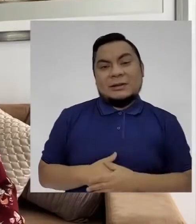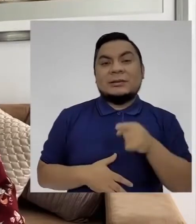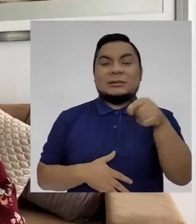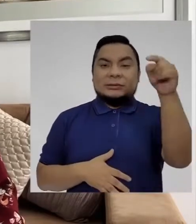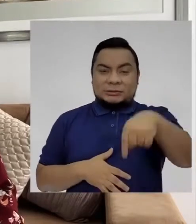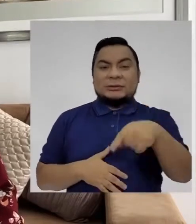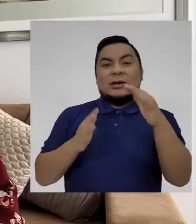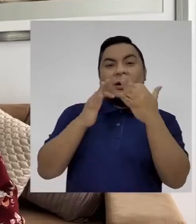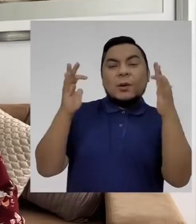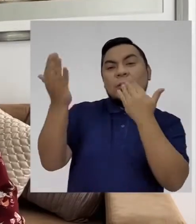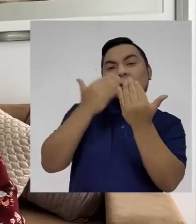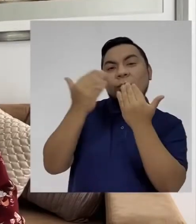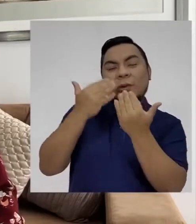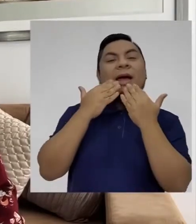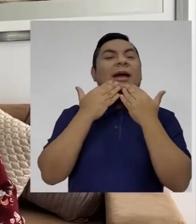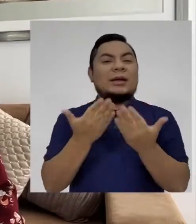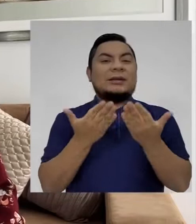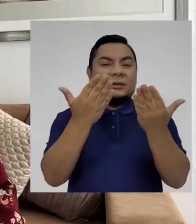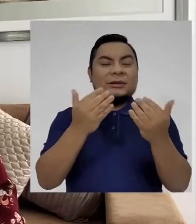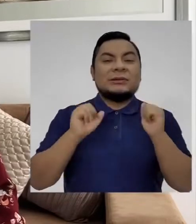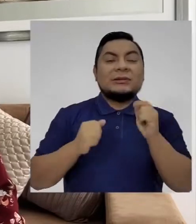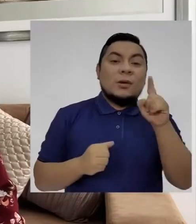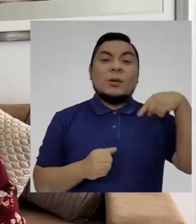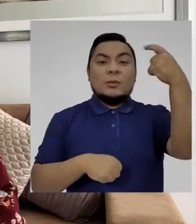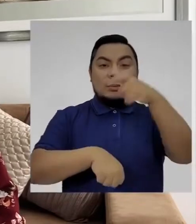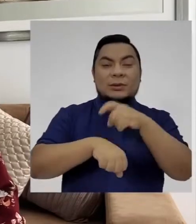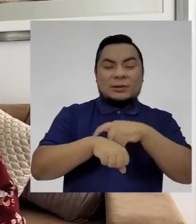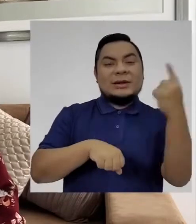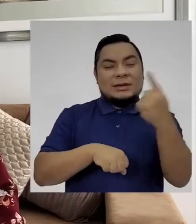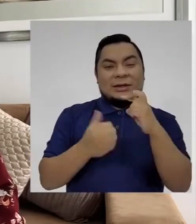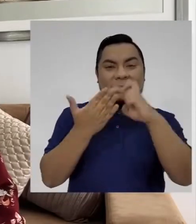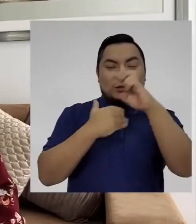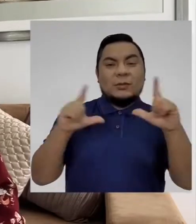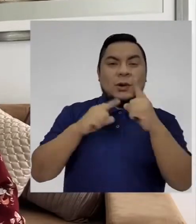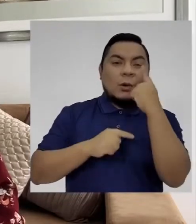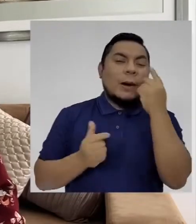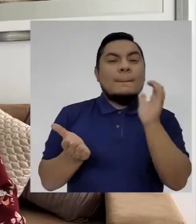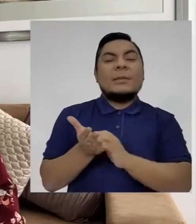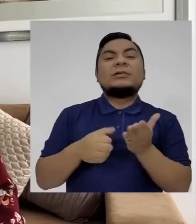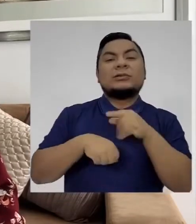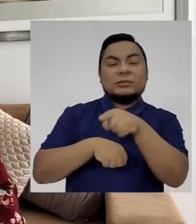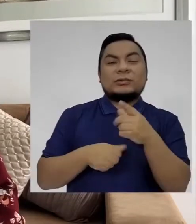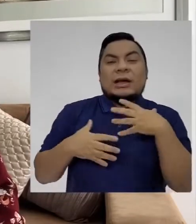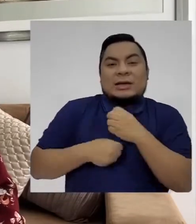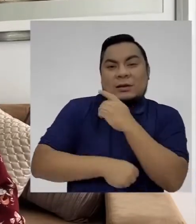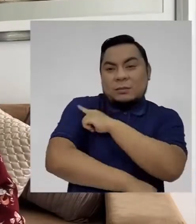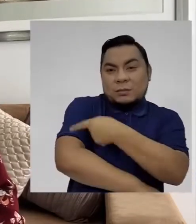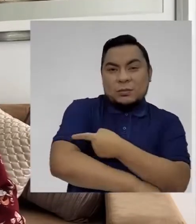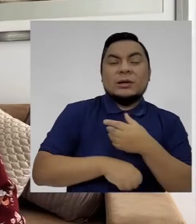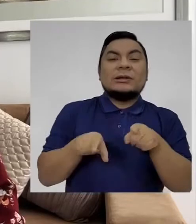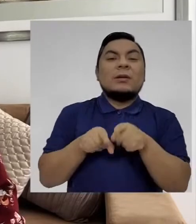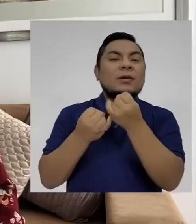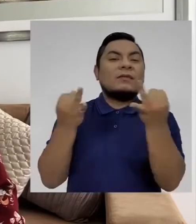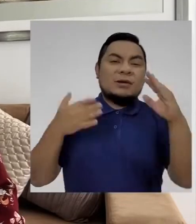Gracias por acceder a la entrevista. Y yo creo que te vamos a tener en otra oportunidad aquí en el programa para conocer más sobre la distrofia muscular